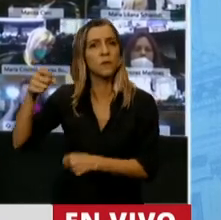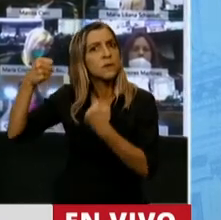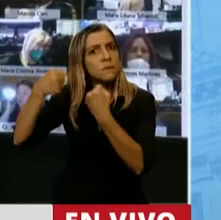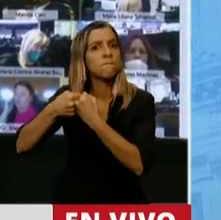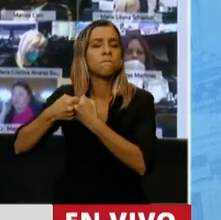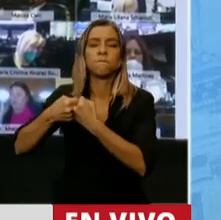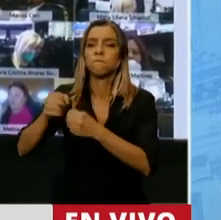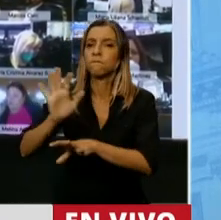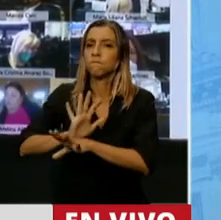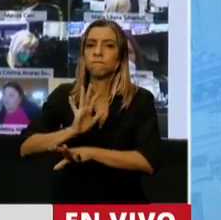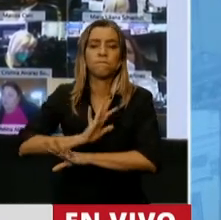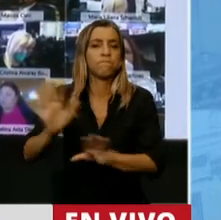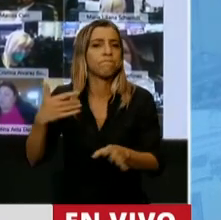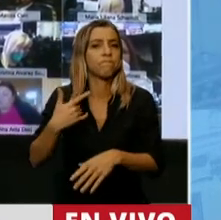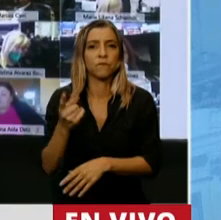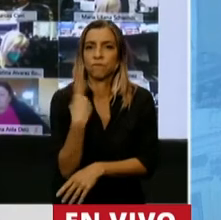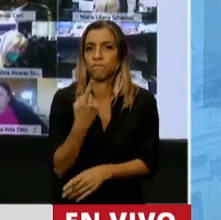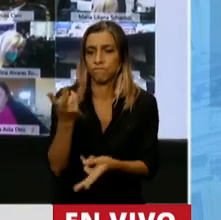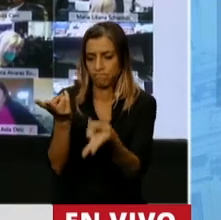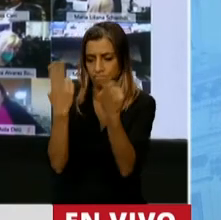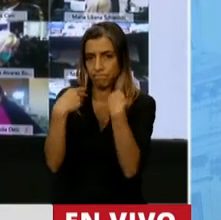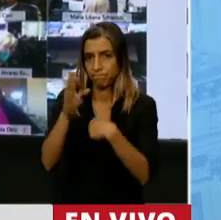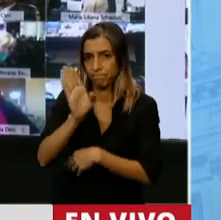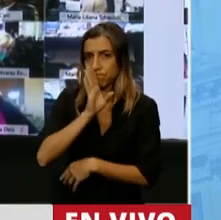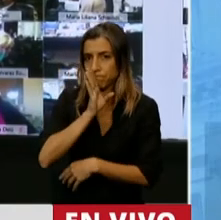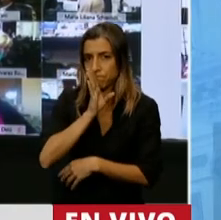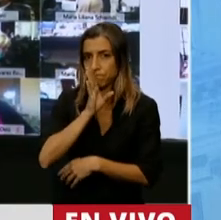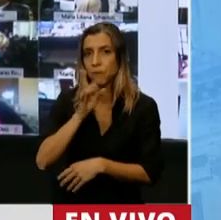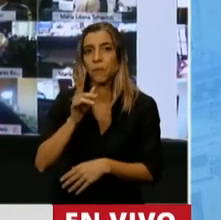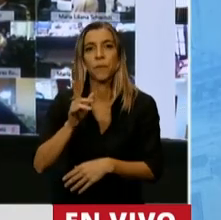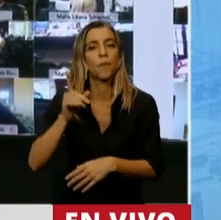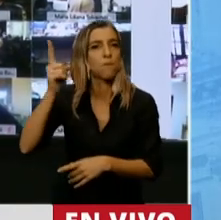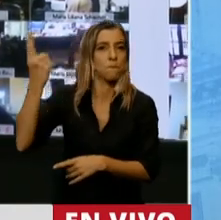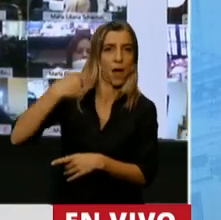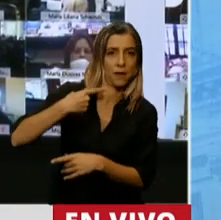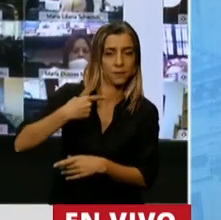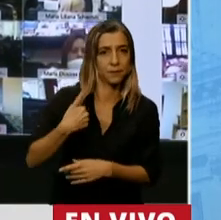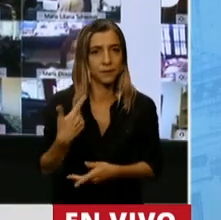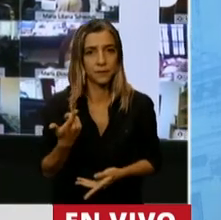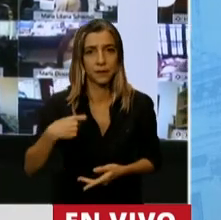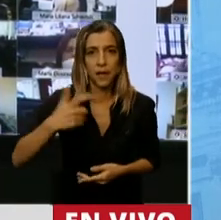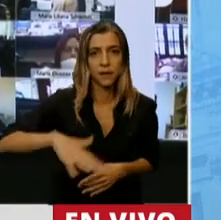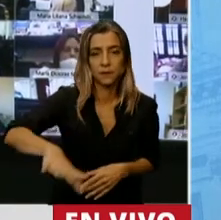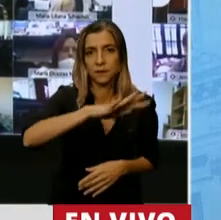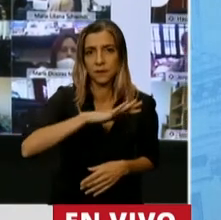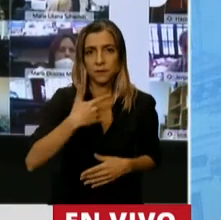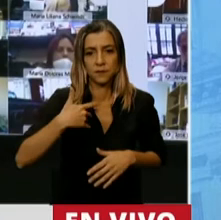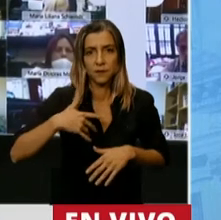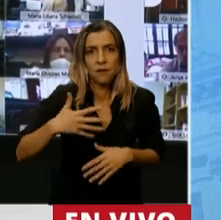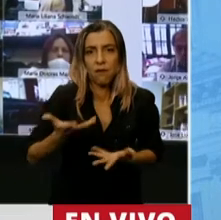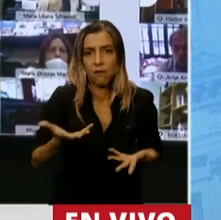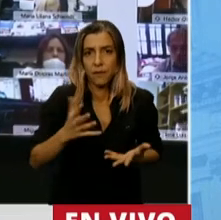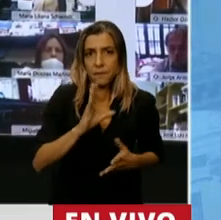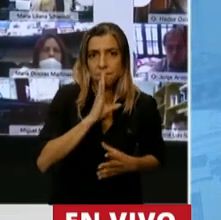coloniaje, que se iniciaba un nuevo saqueo histórico a las mayorías populares de la Nación. El cuarto